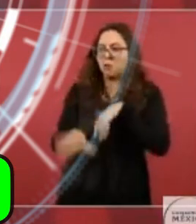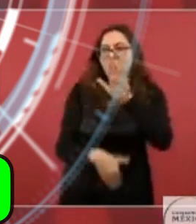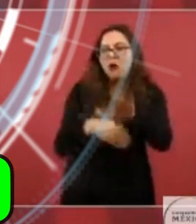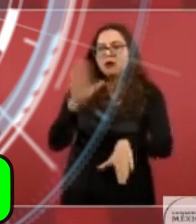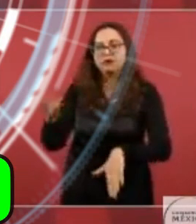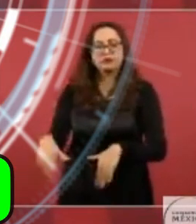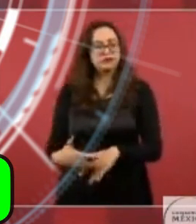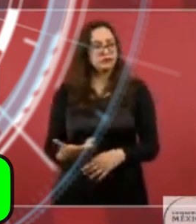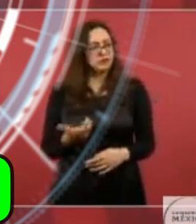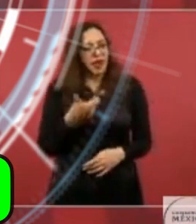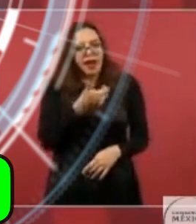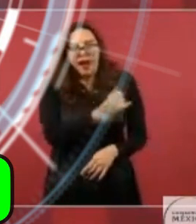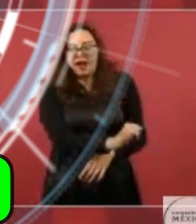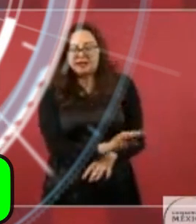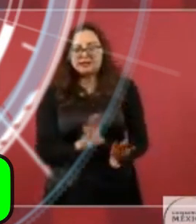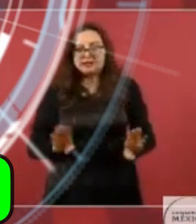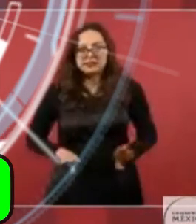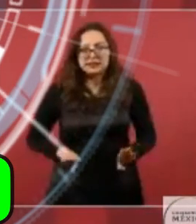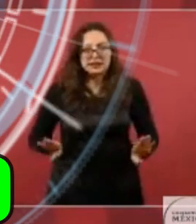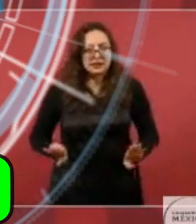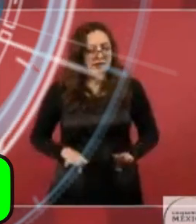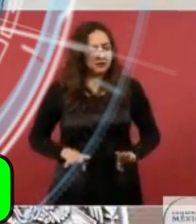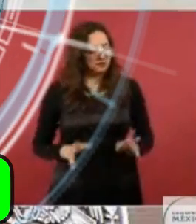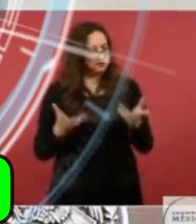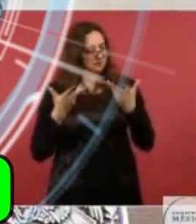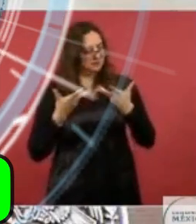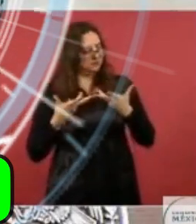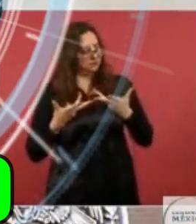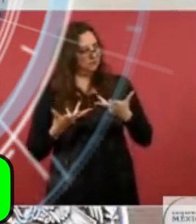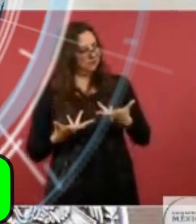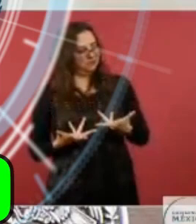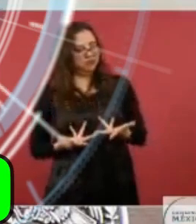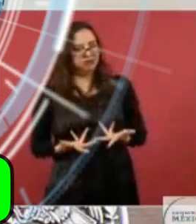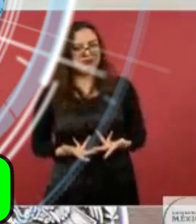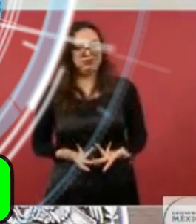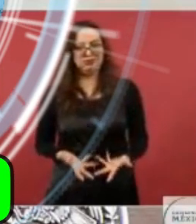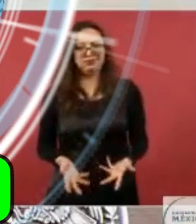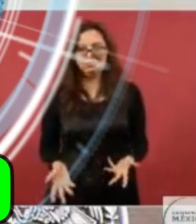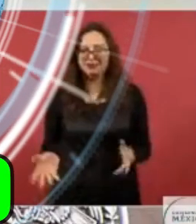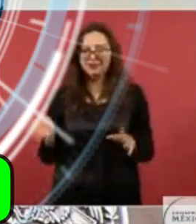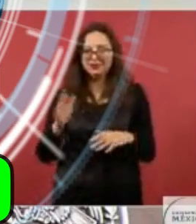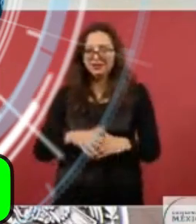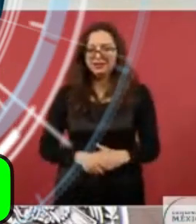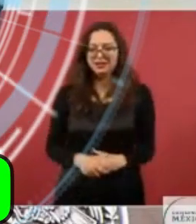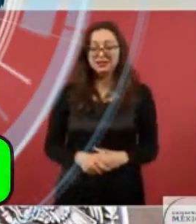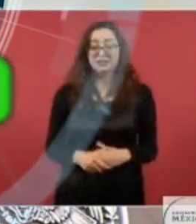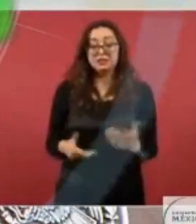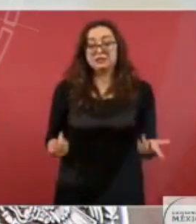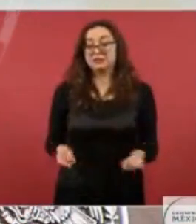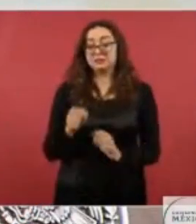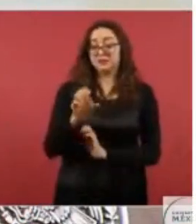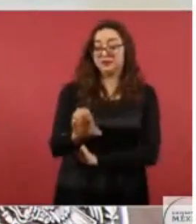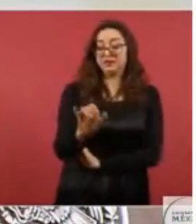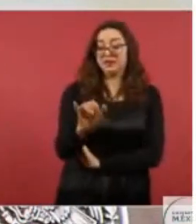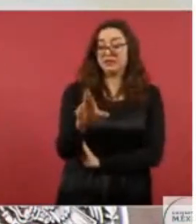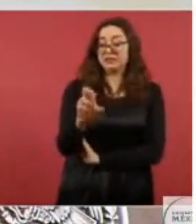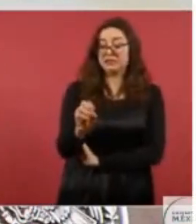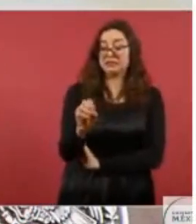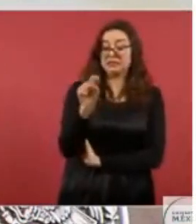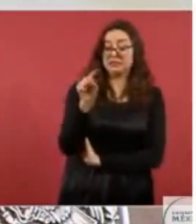Por eso cuando plantean lo de Ciro, de que pudo ser un